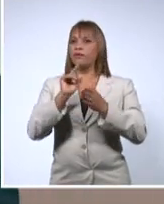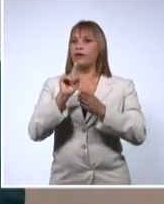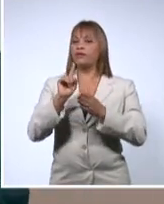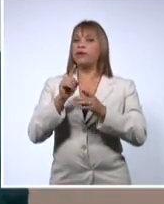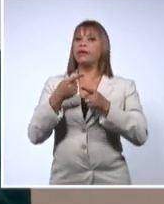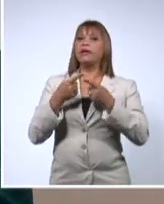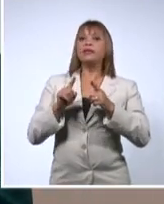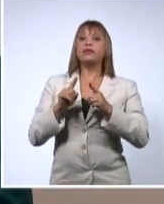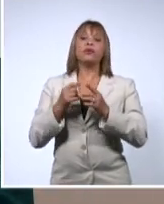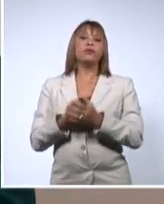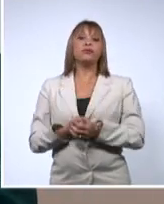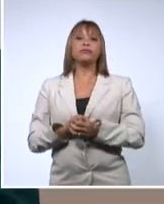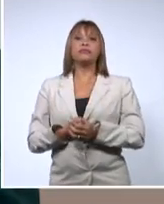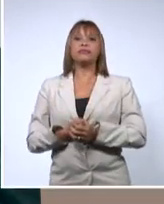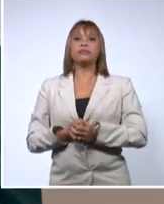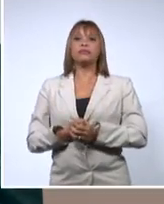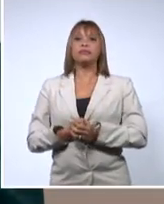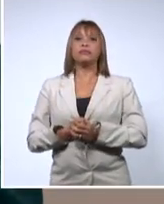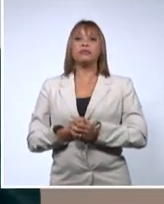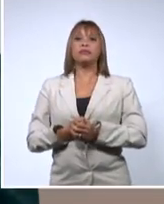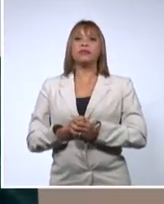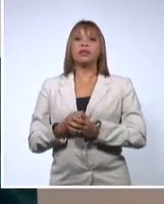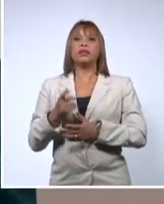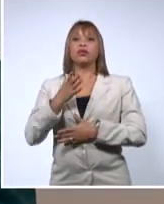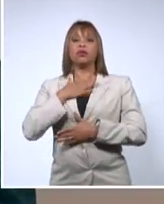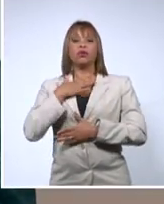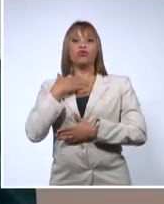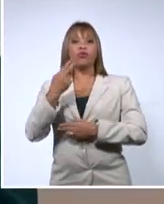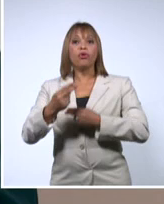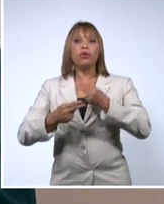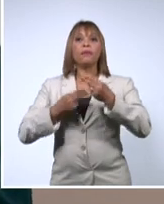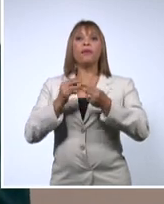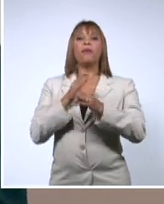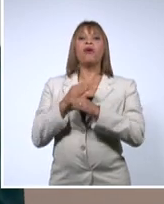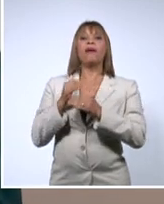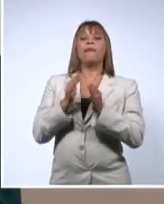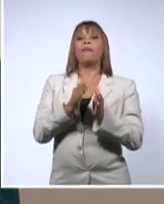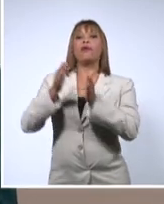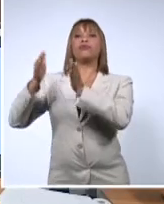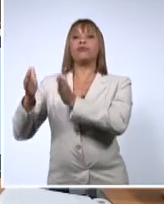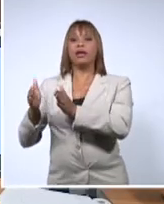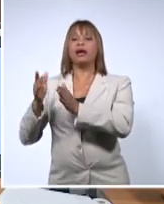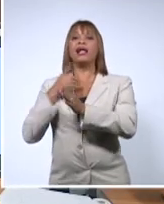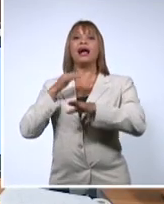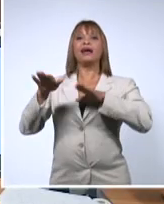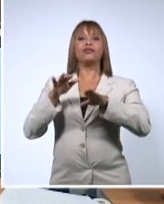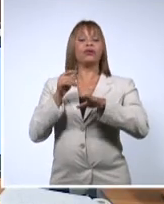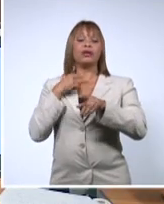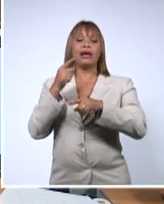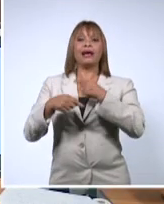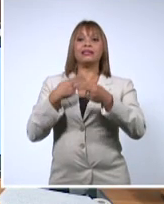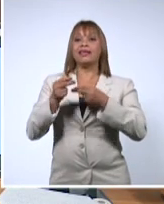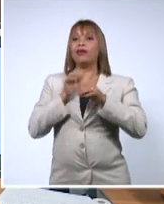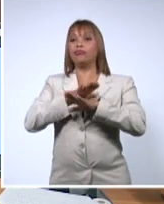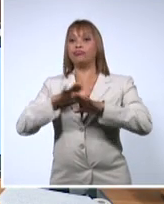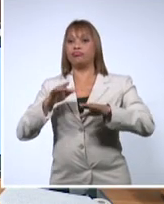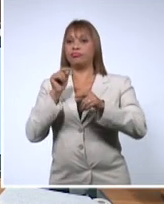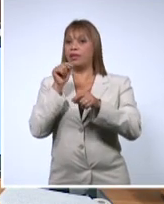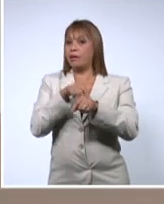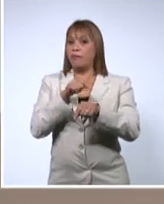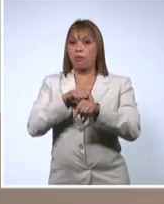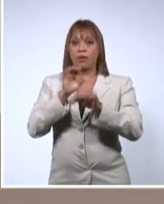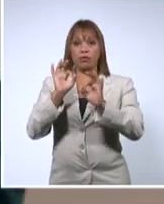y si no nos prestamos para postergar cuestiones que hay que implementar desde ya. Dentro de las áreas donde se